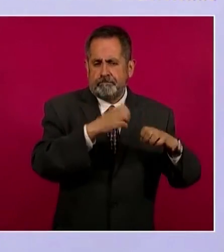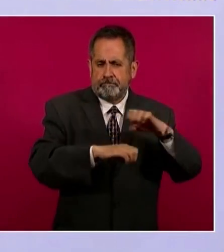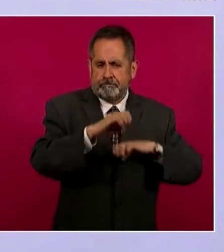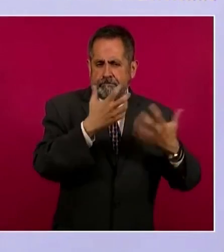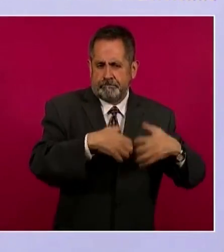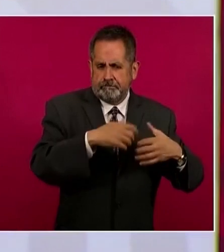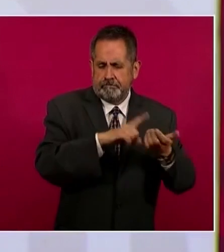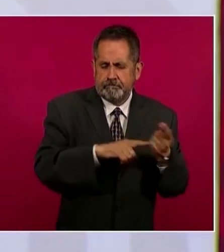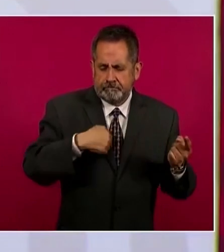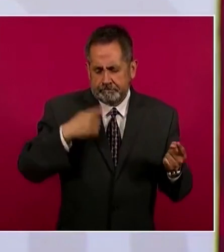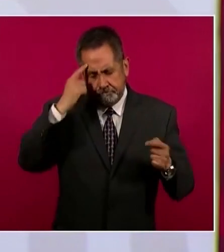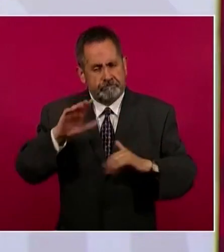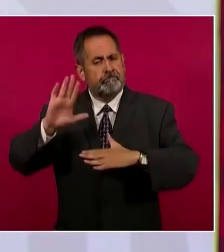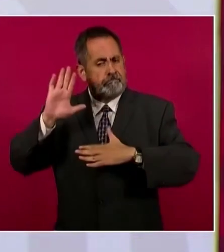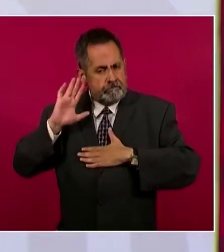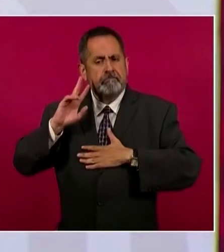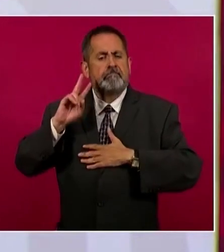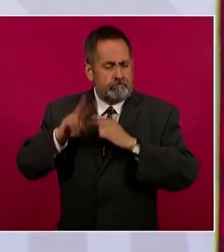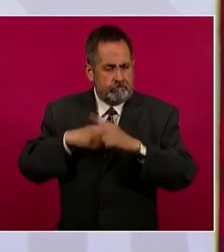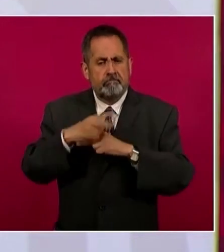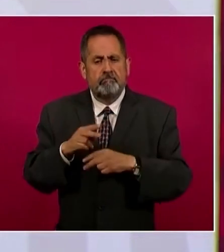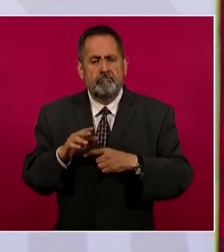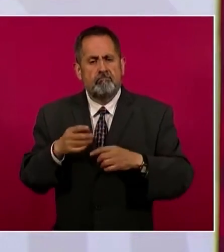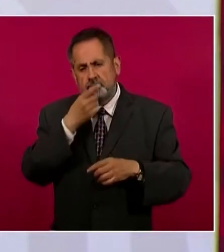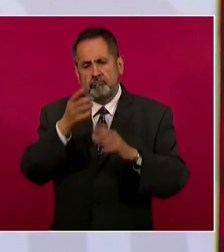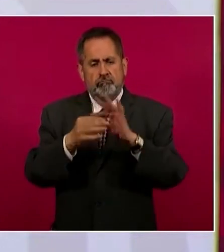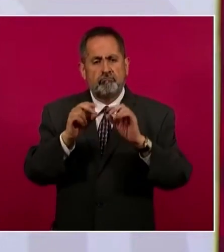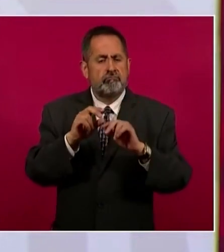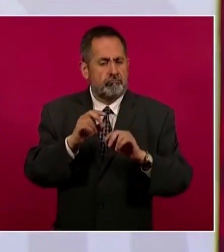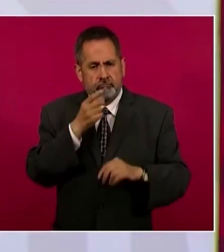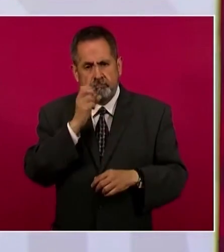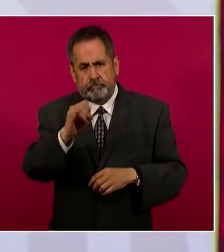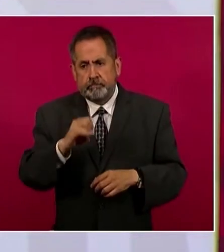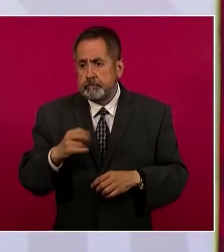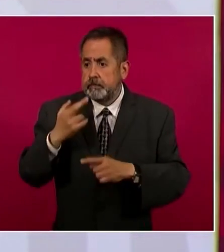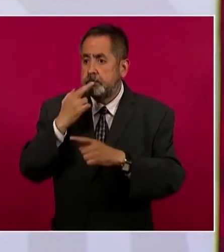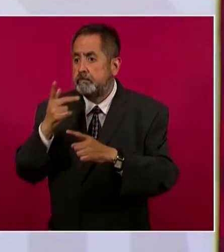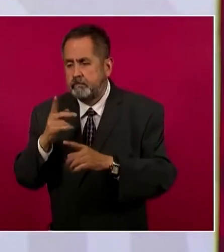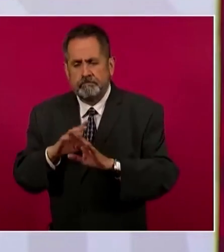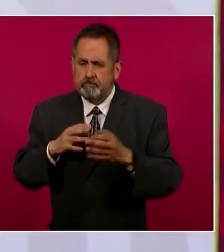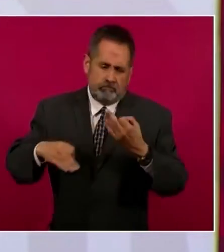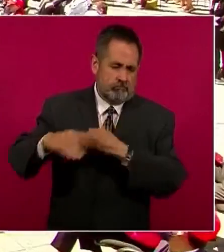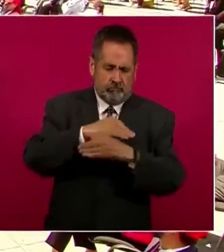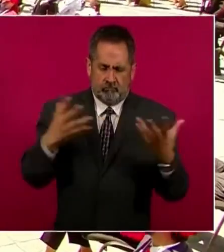nos comprometemos a este trabajo en conjunto, diciendo que nadie es mejor que todos juntos.